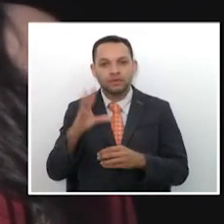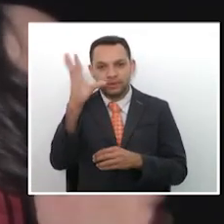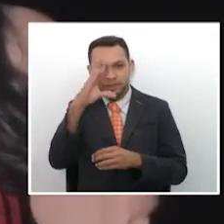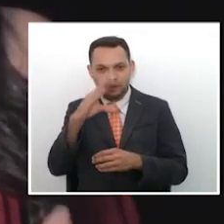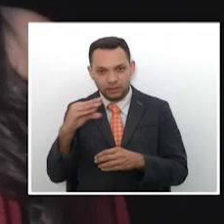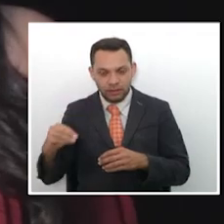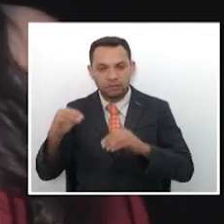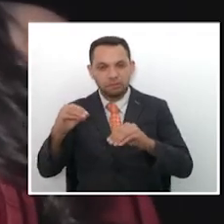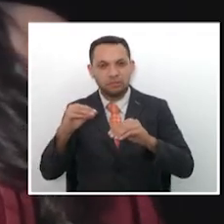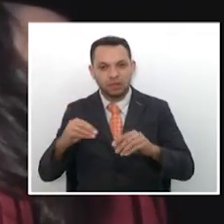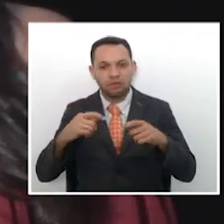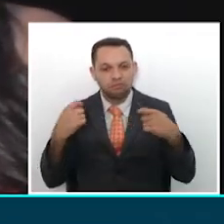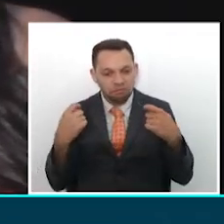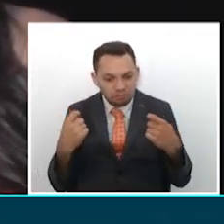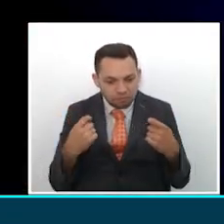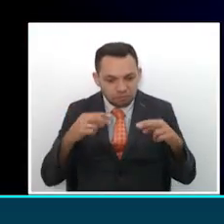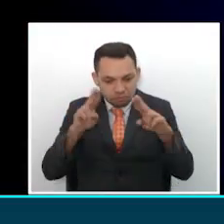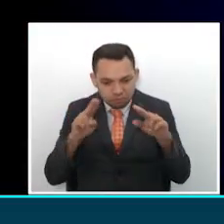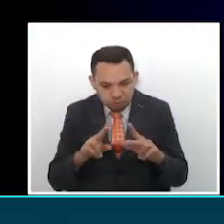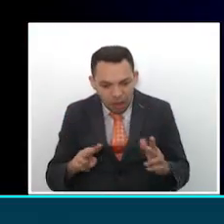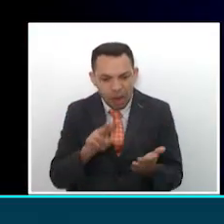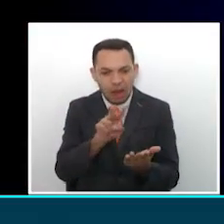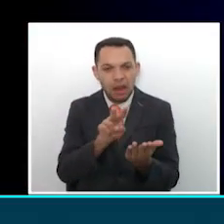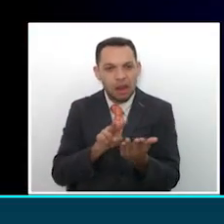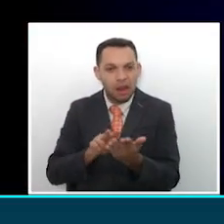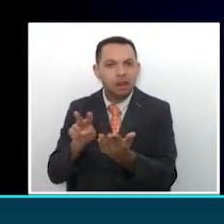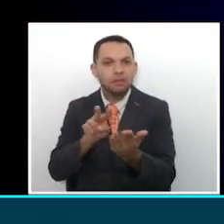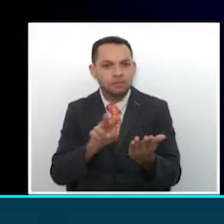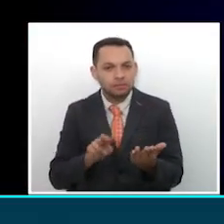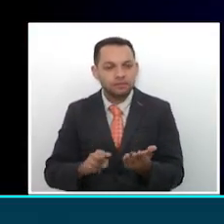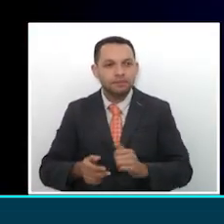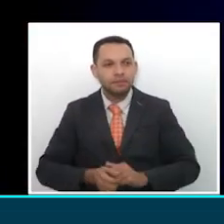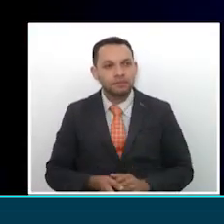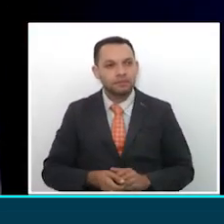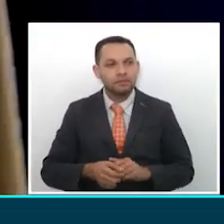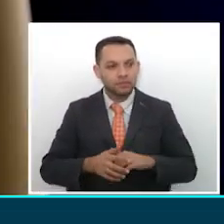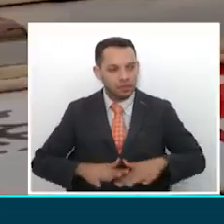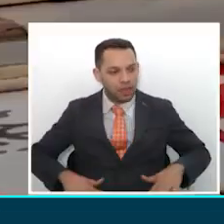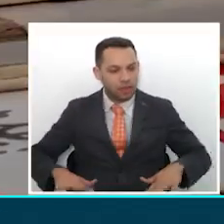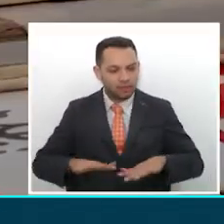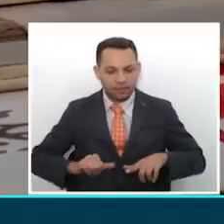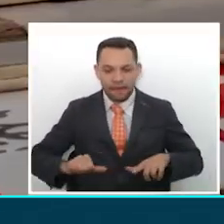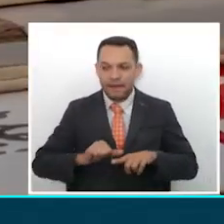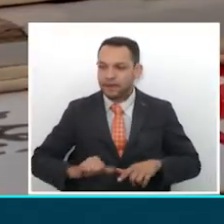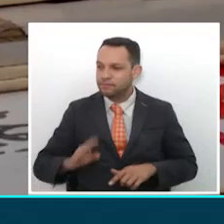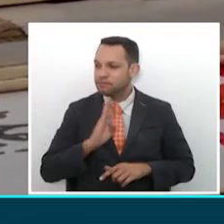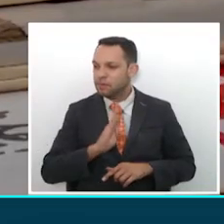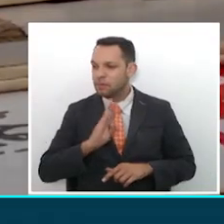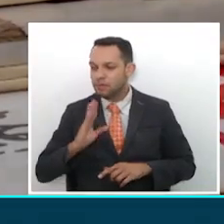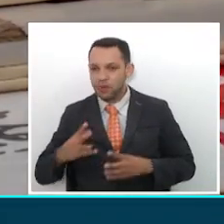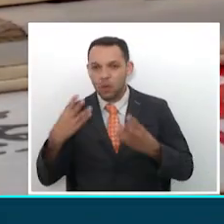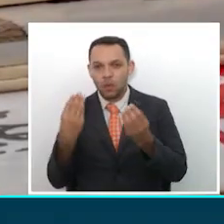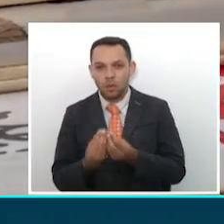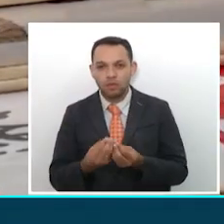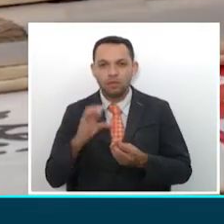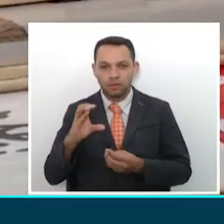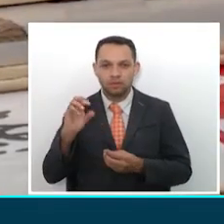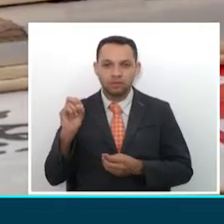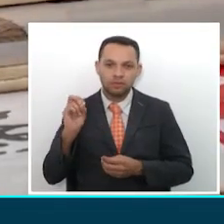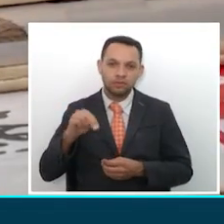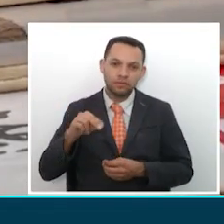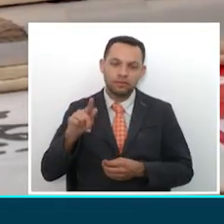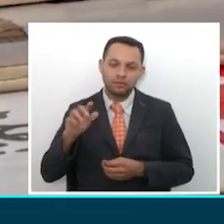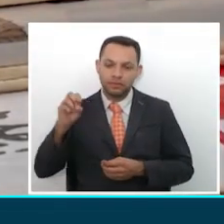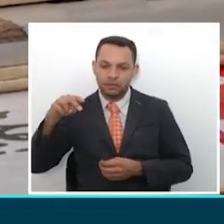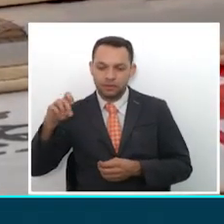promover la lectura virtual. Desde el área de Cultura y Biblioteca de Confenalco Quindío se vienen realizando